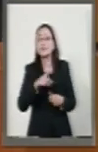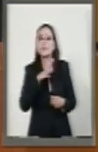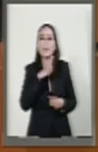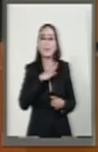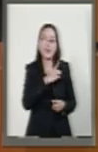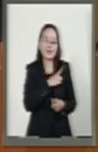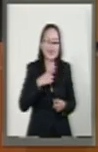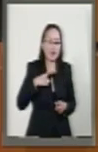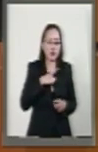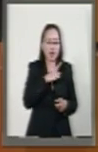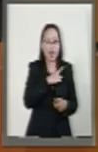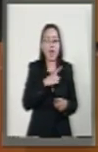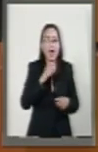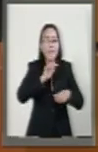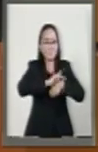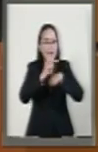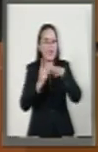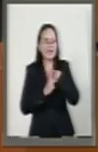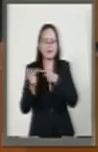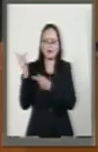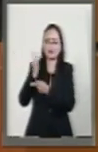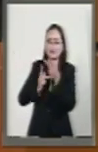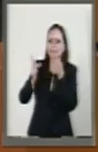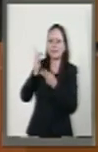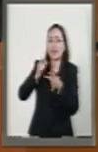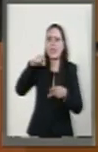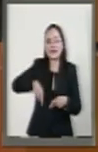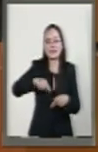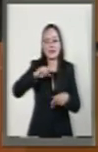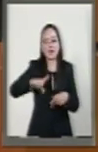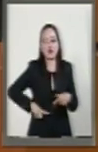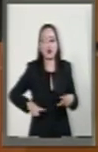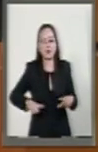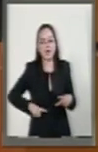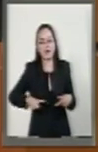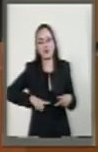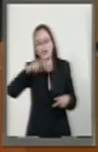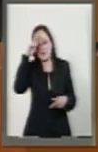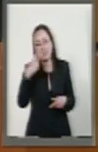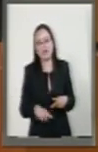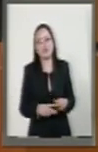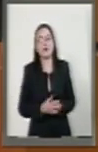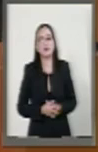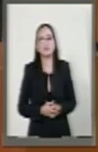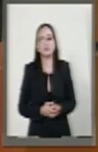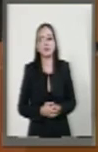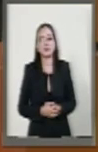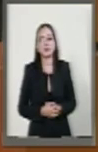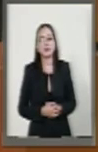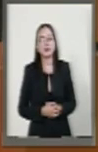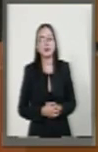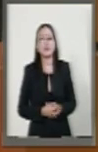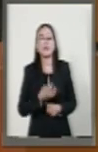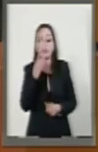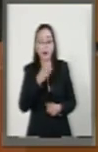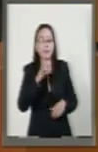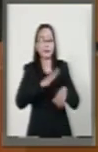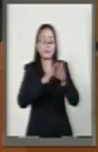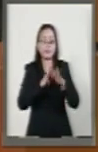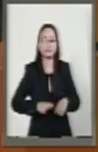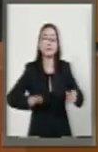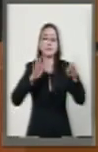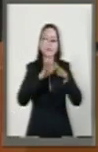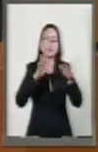deuda nacional contraída por este gobierno de la República. Que además cabe recalcar